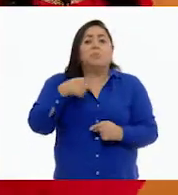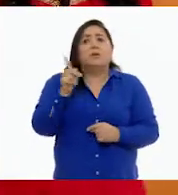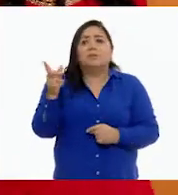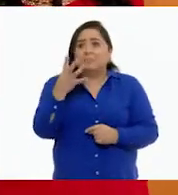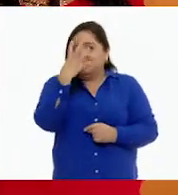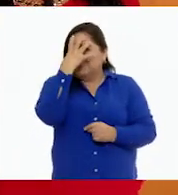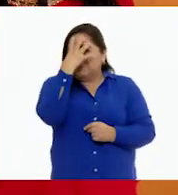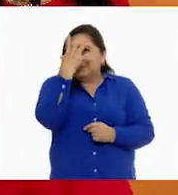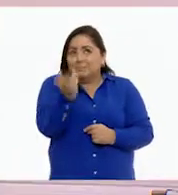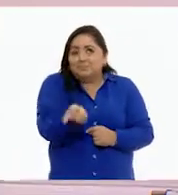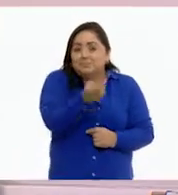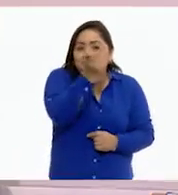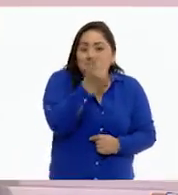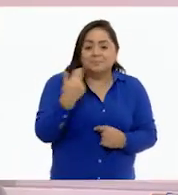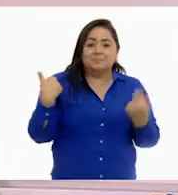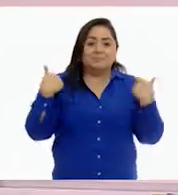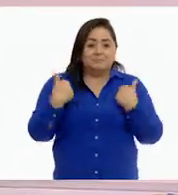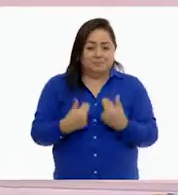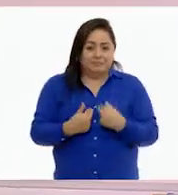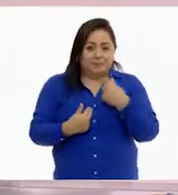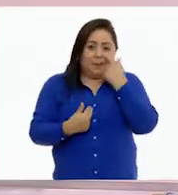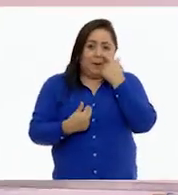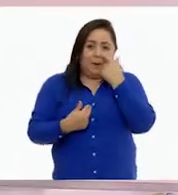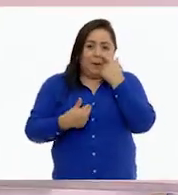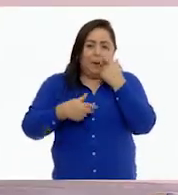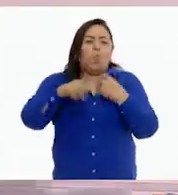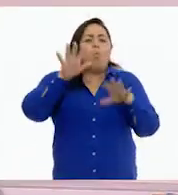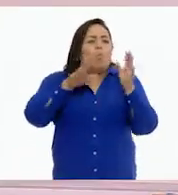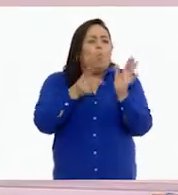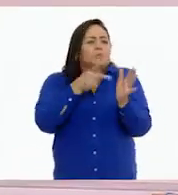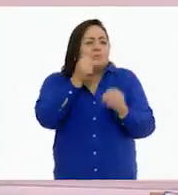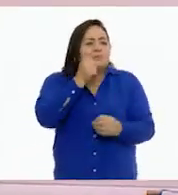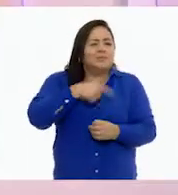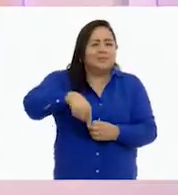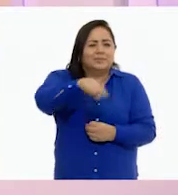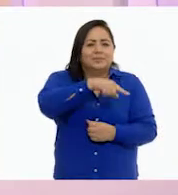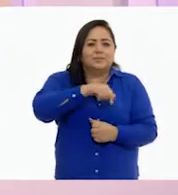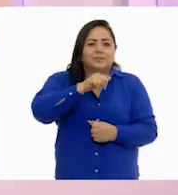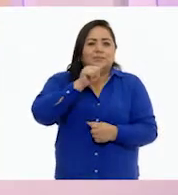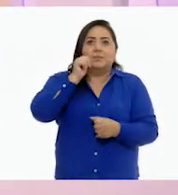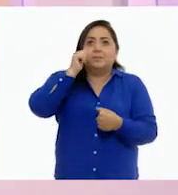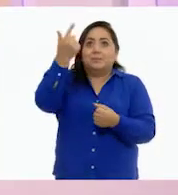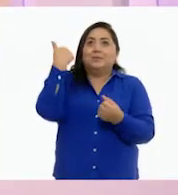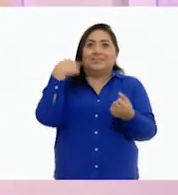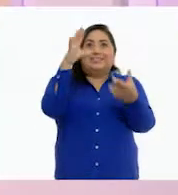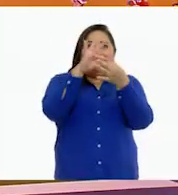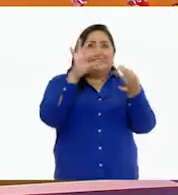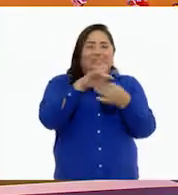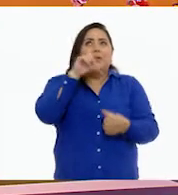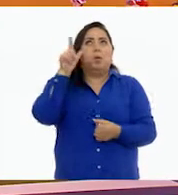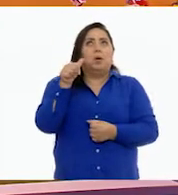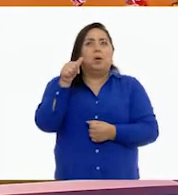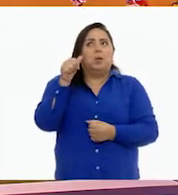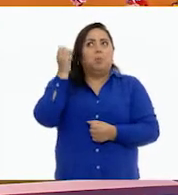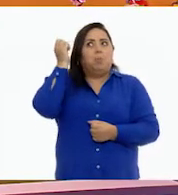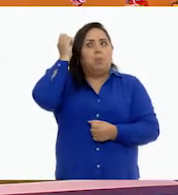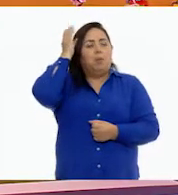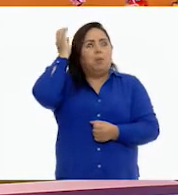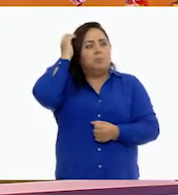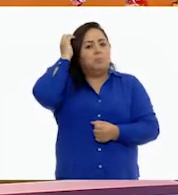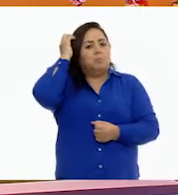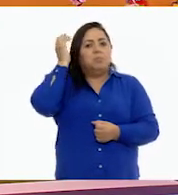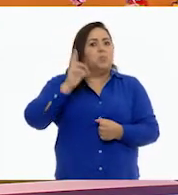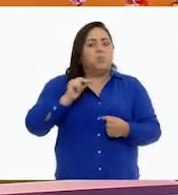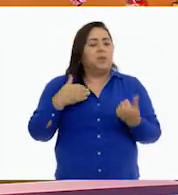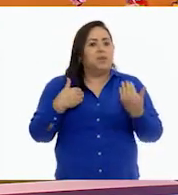vergüenza preguntar a la maestra. ¿Cuántas veces no nos ha pasado que nos terminan de explicar algo y nos dicen, ¿te quedó